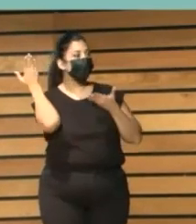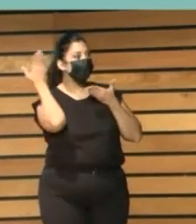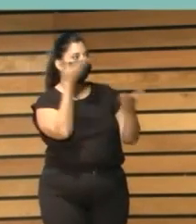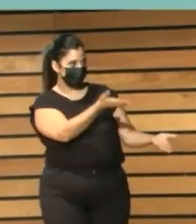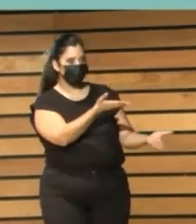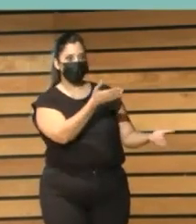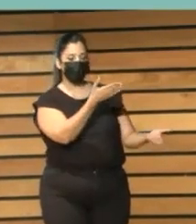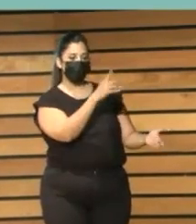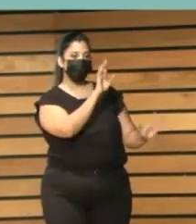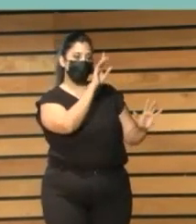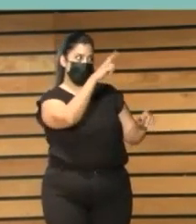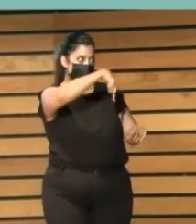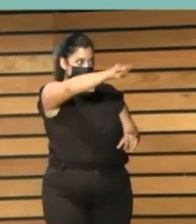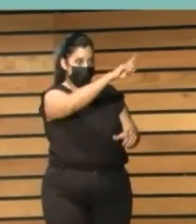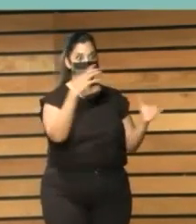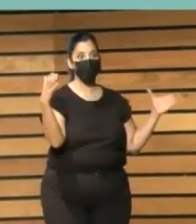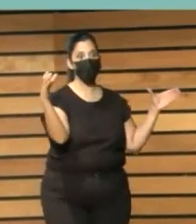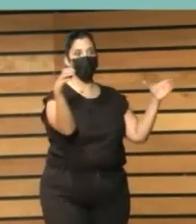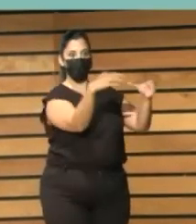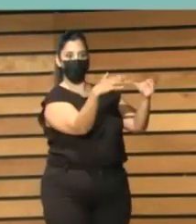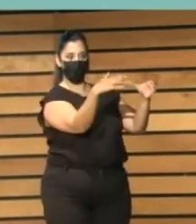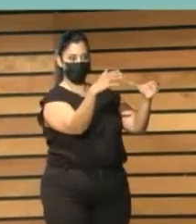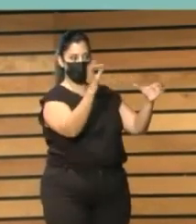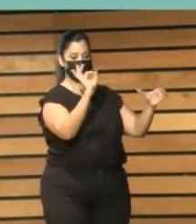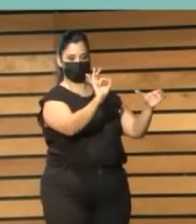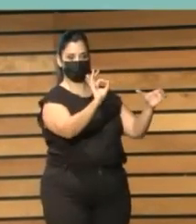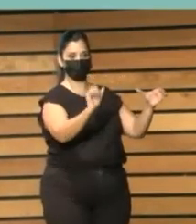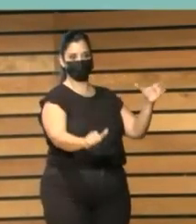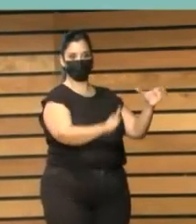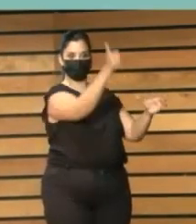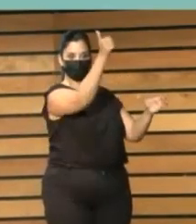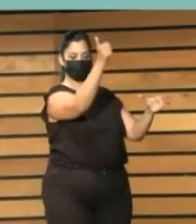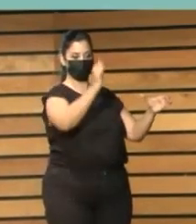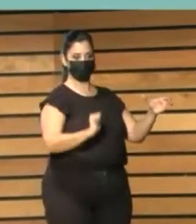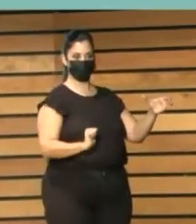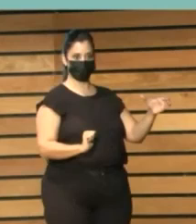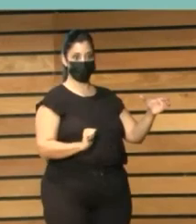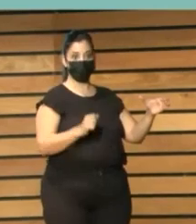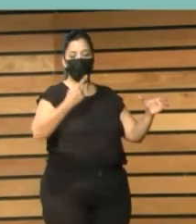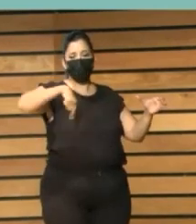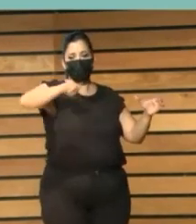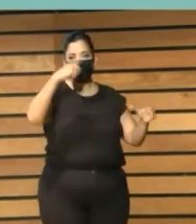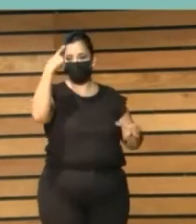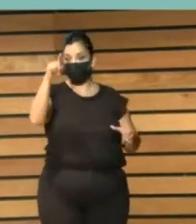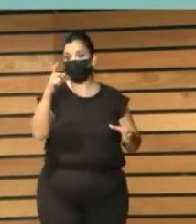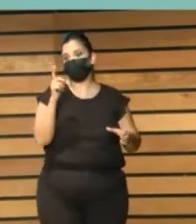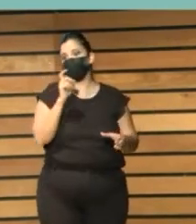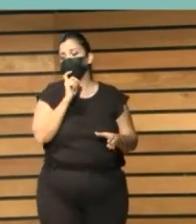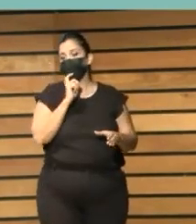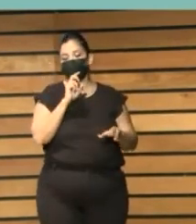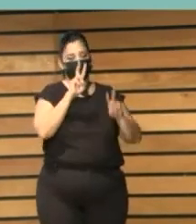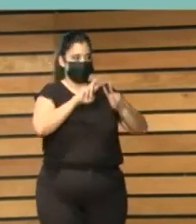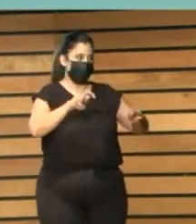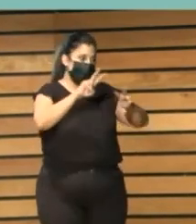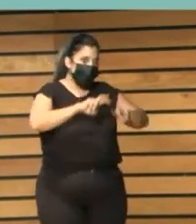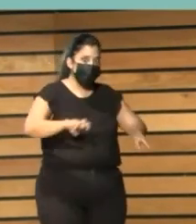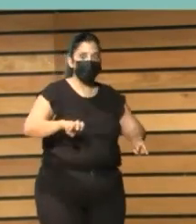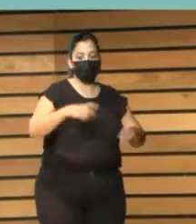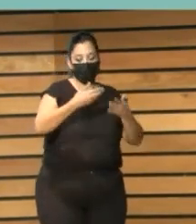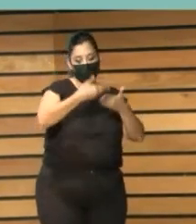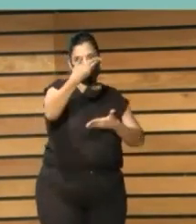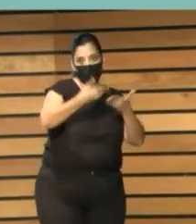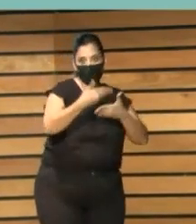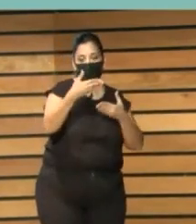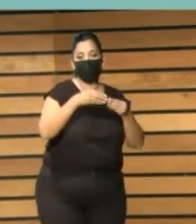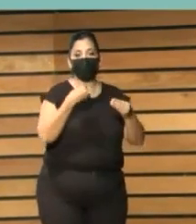conseguían crear estas comunidades virtuales de lectura. ¿Cómo lo sabemos? A través del análisis de los múltiples documentos